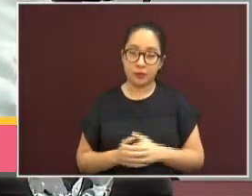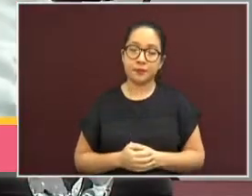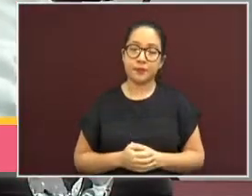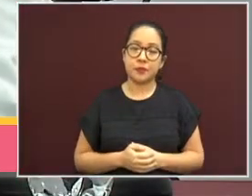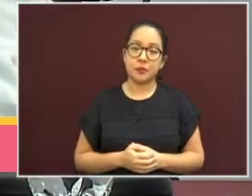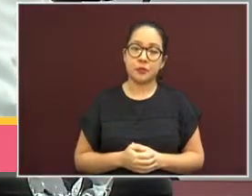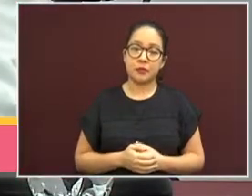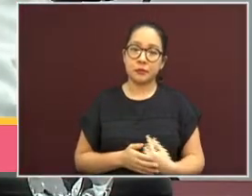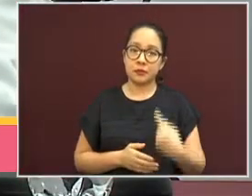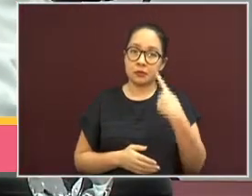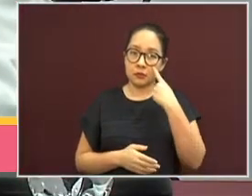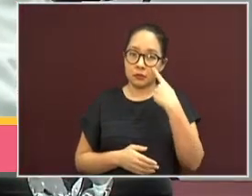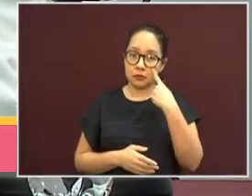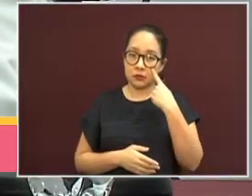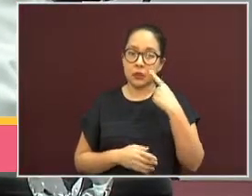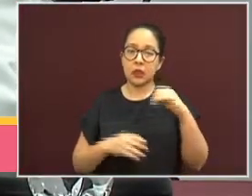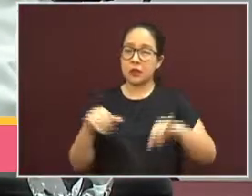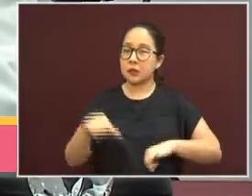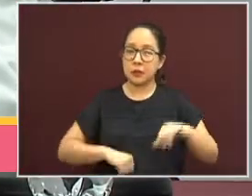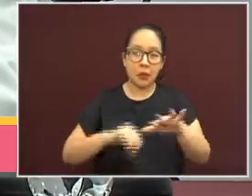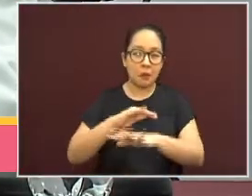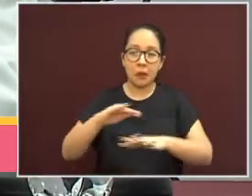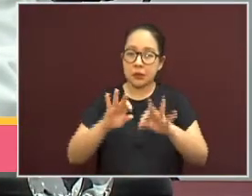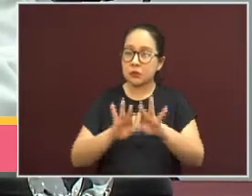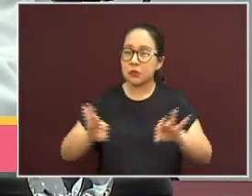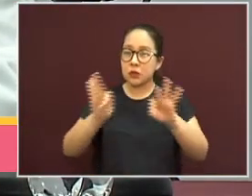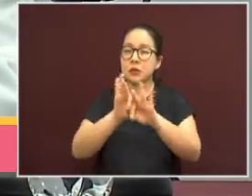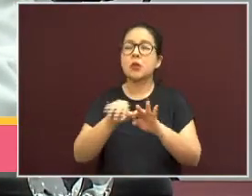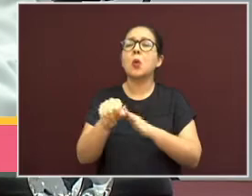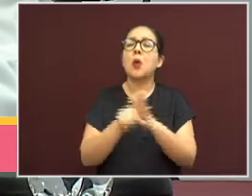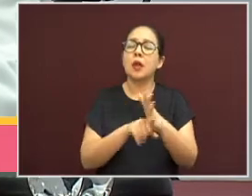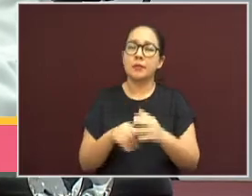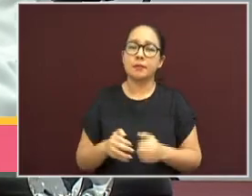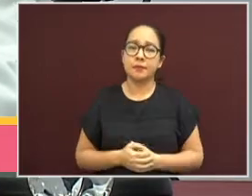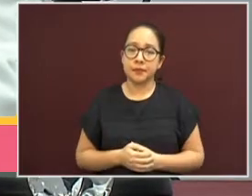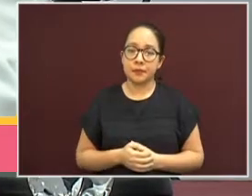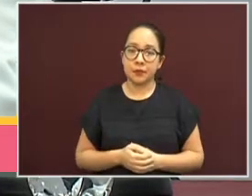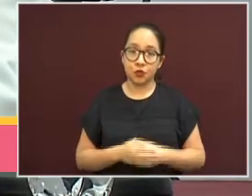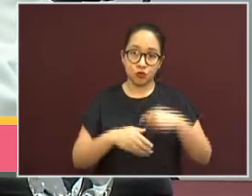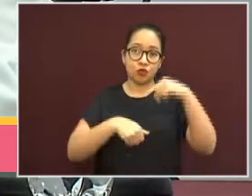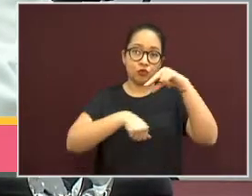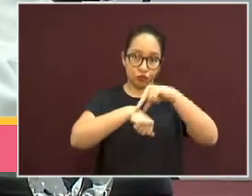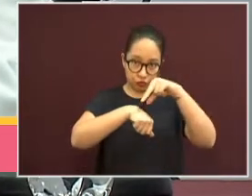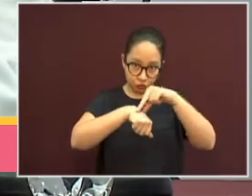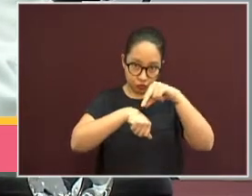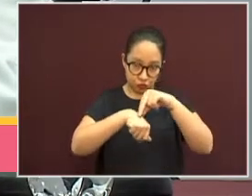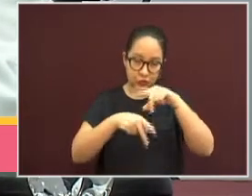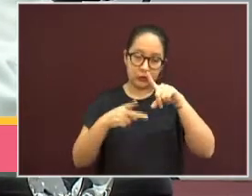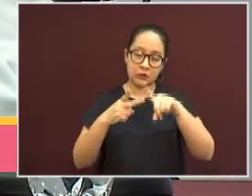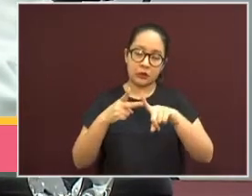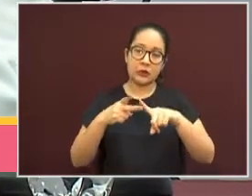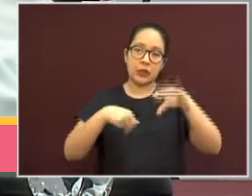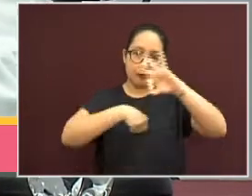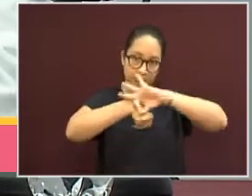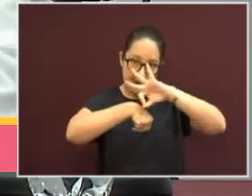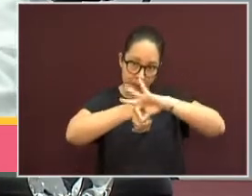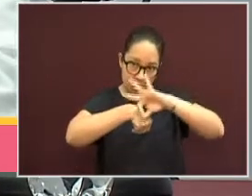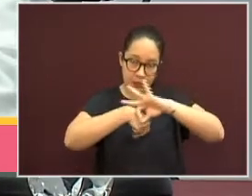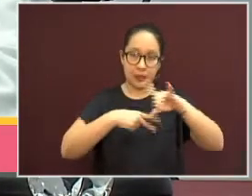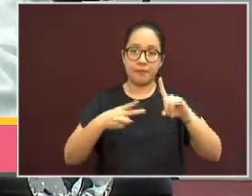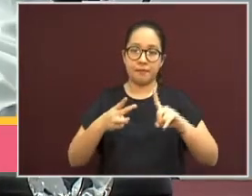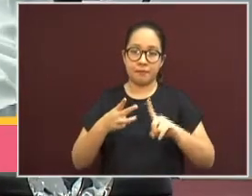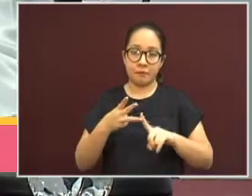esenciales se encuentran, escuchen ustedes, la rama médica, el sector farmacéutico,